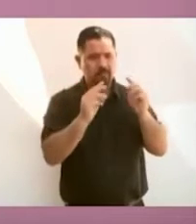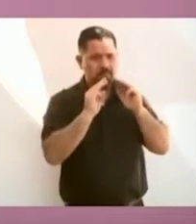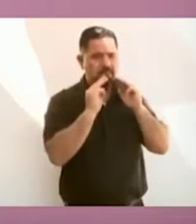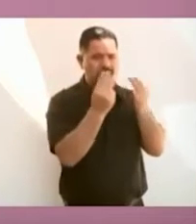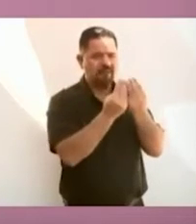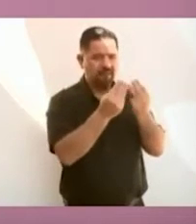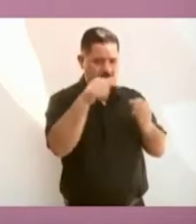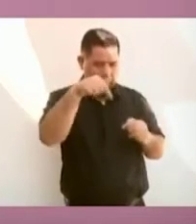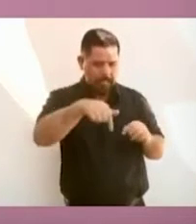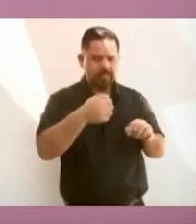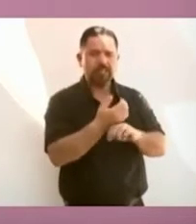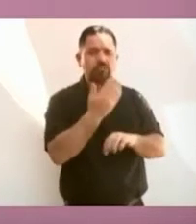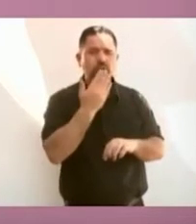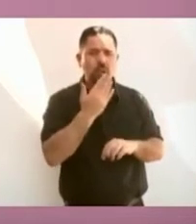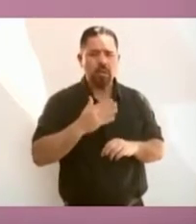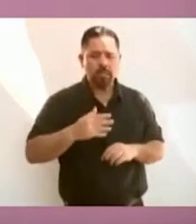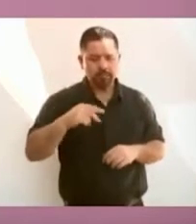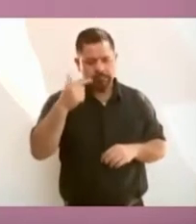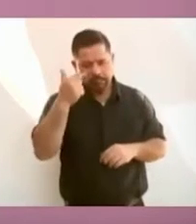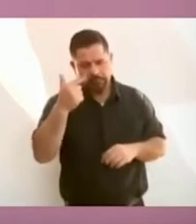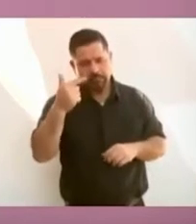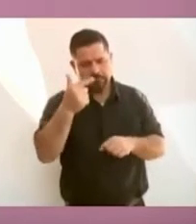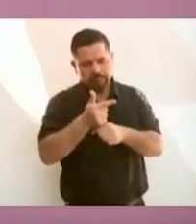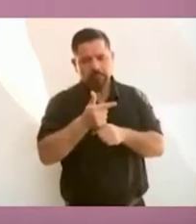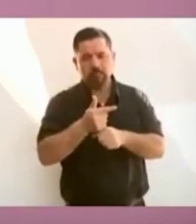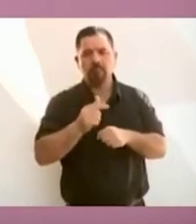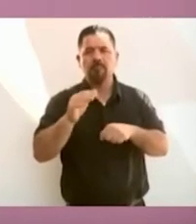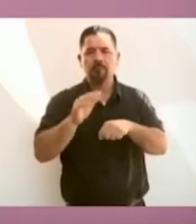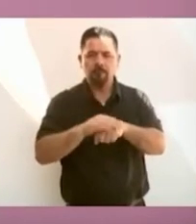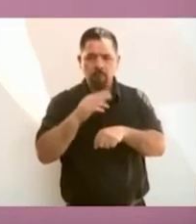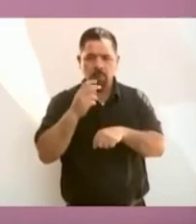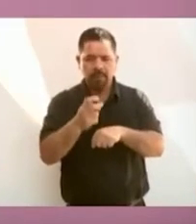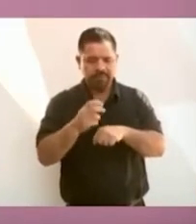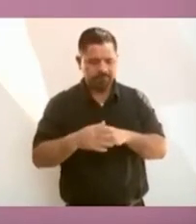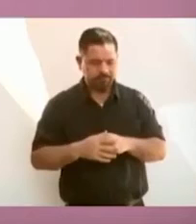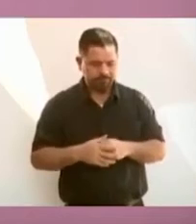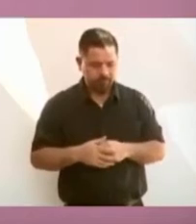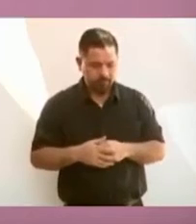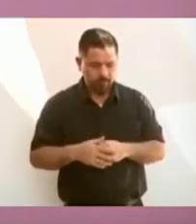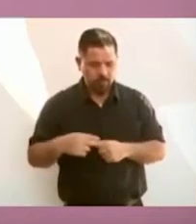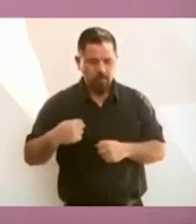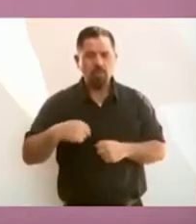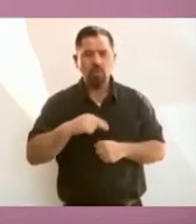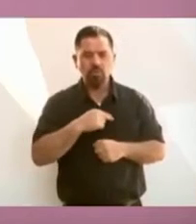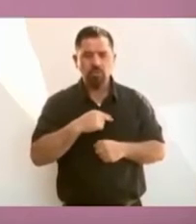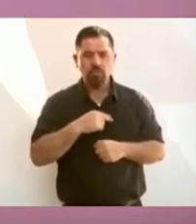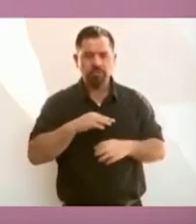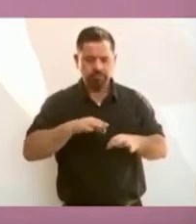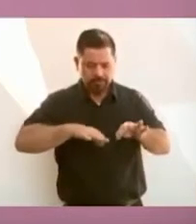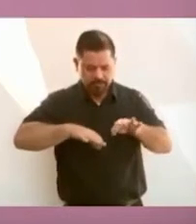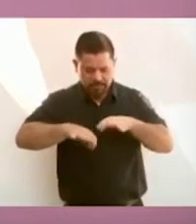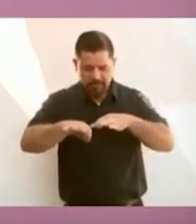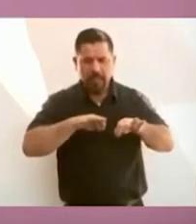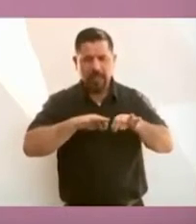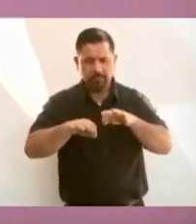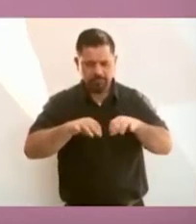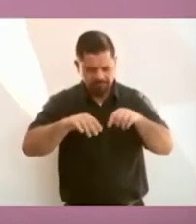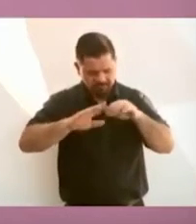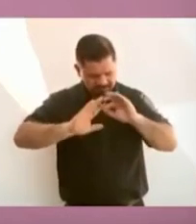Sonora y por eso estamos presentes, ya hay